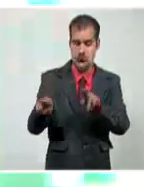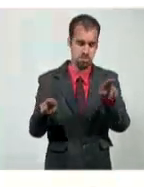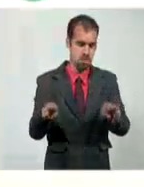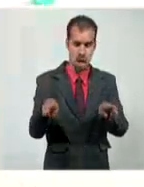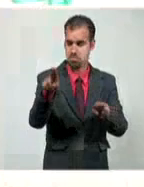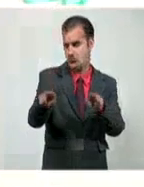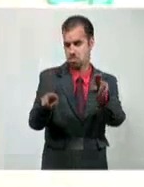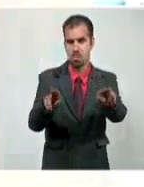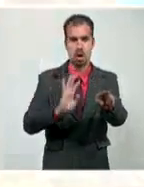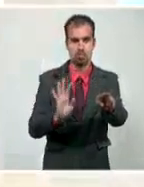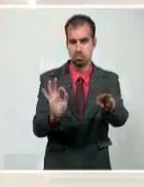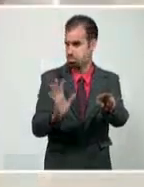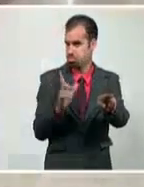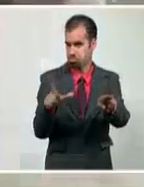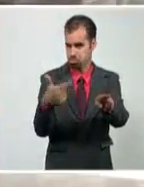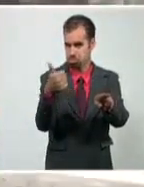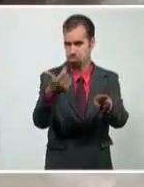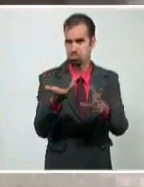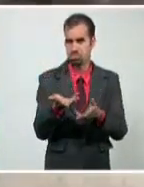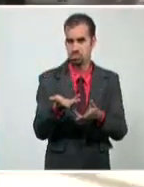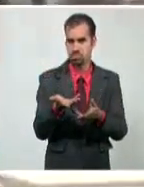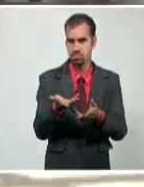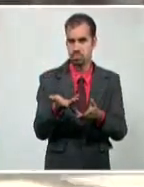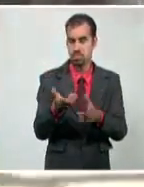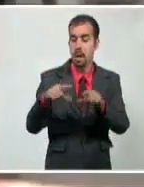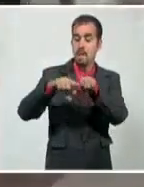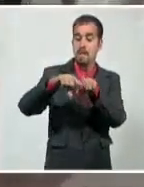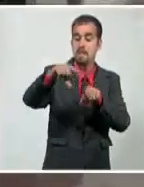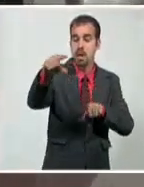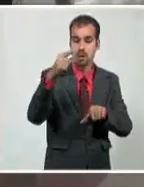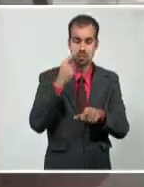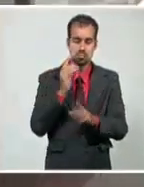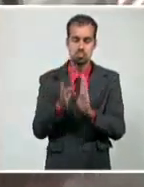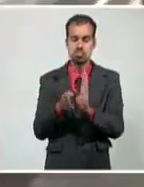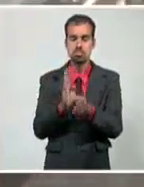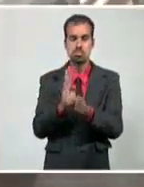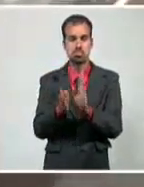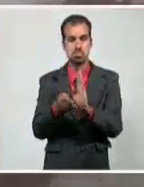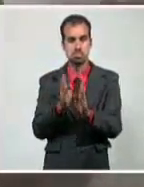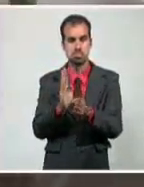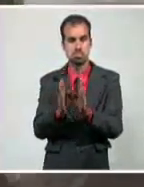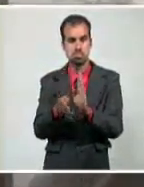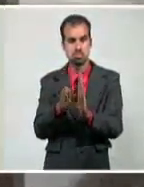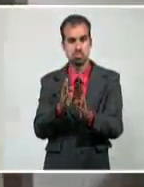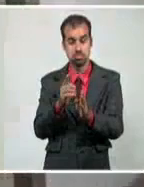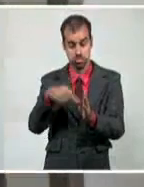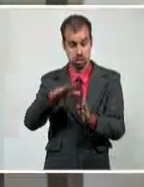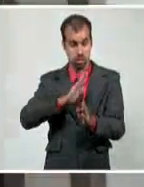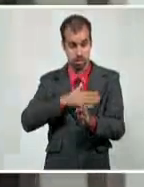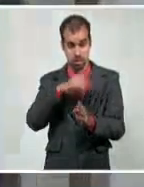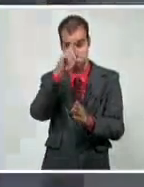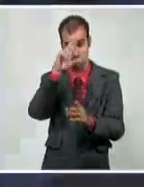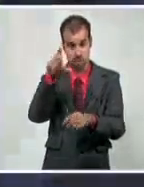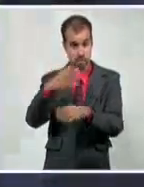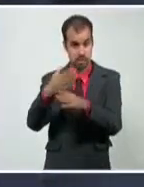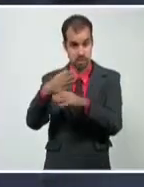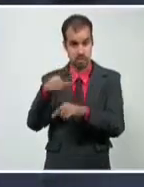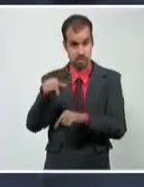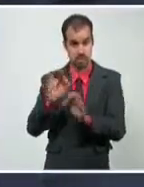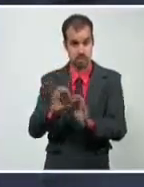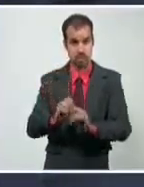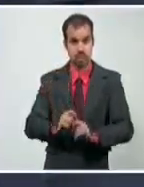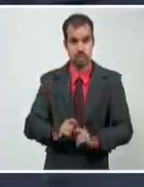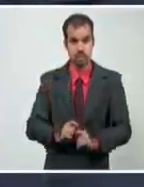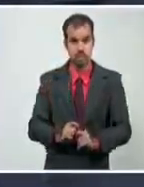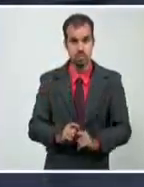Bien. Los pasillos de este hospital santiaguero. Los